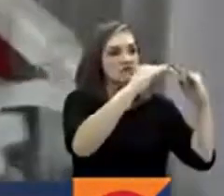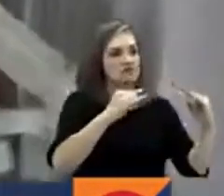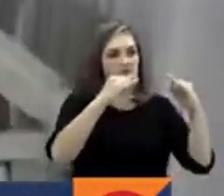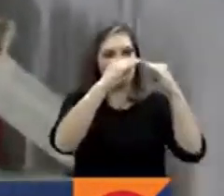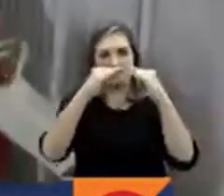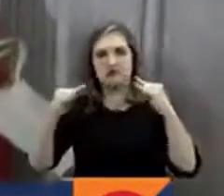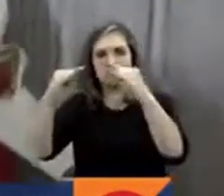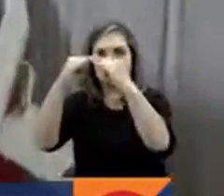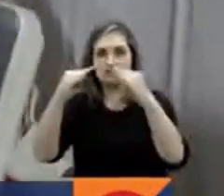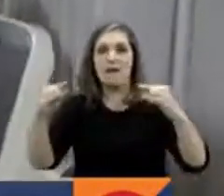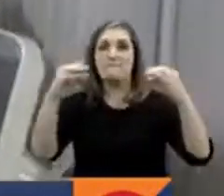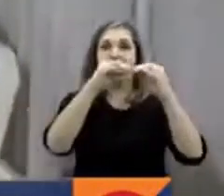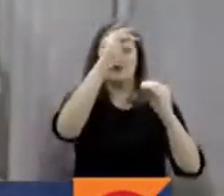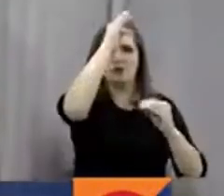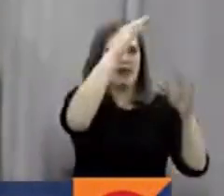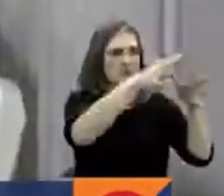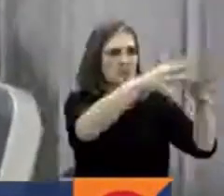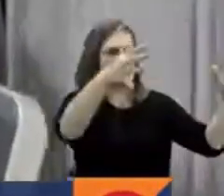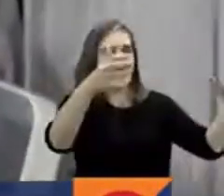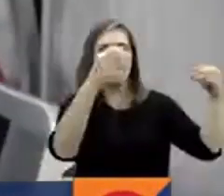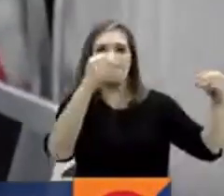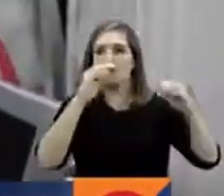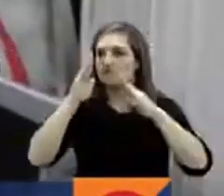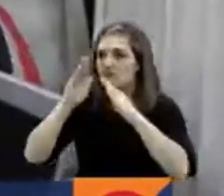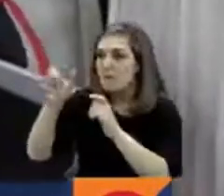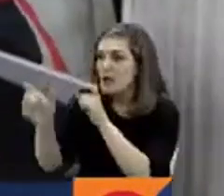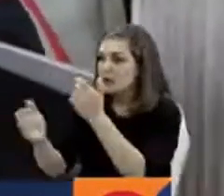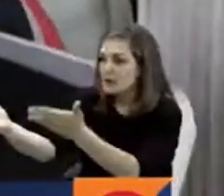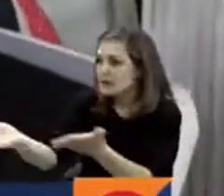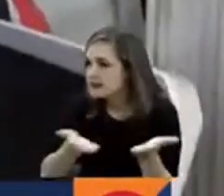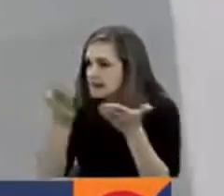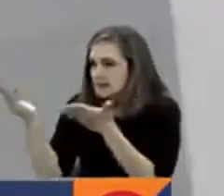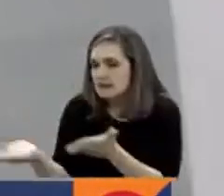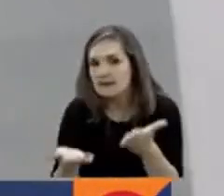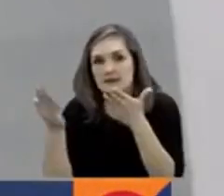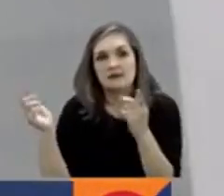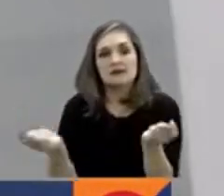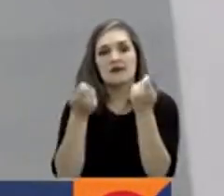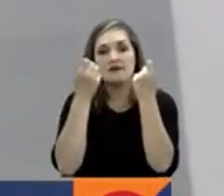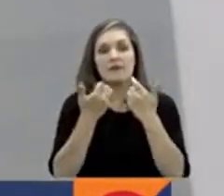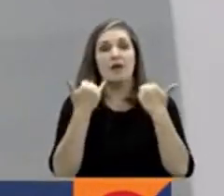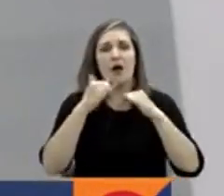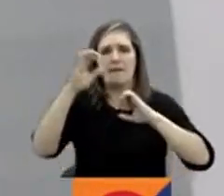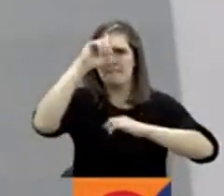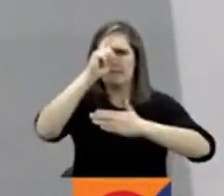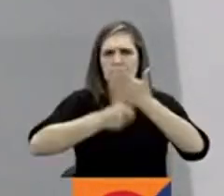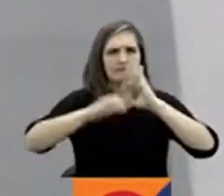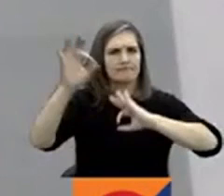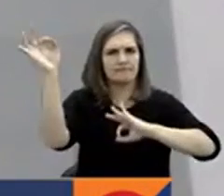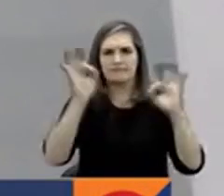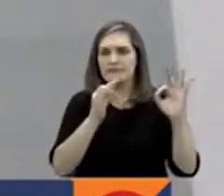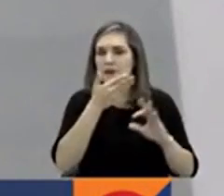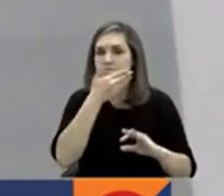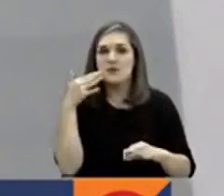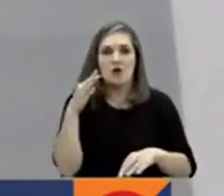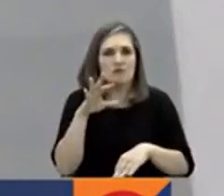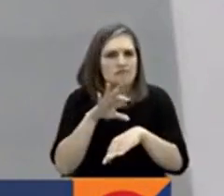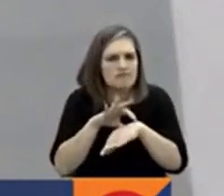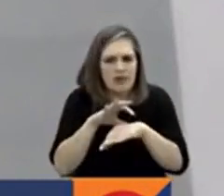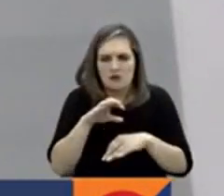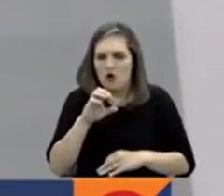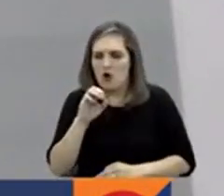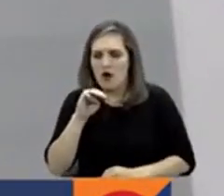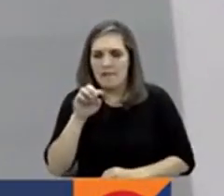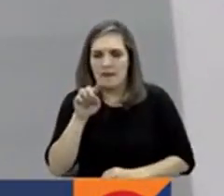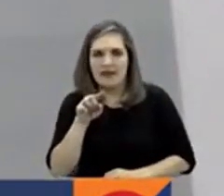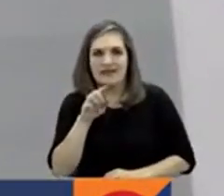para brindar los primeros auxilios a quienes aún rescatan. Hemos iniciado el mayor despliegue de equipos médicos de emergencia de la OMS en la